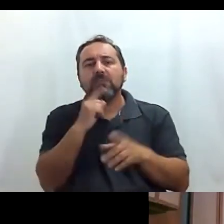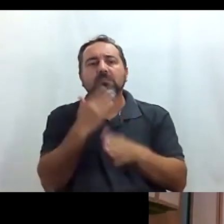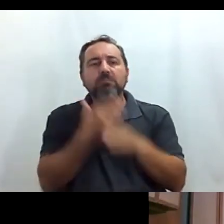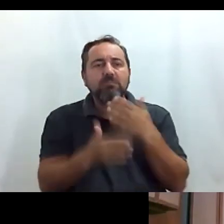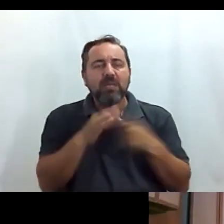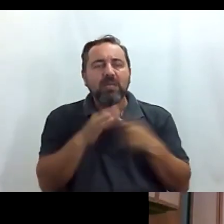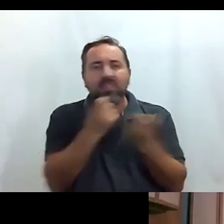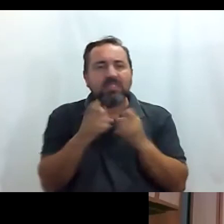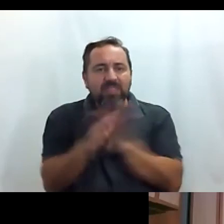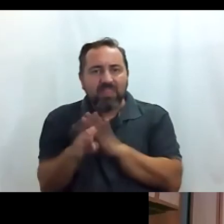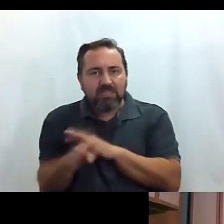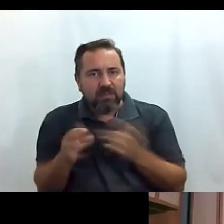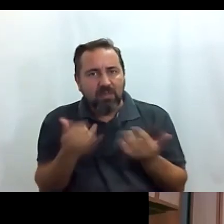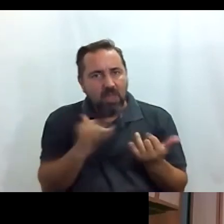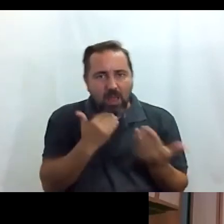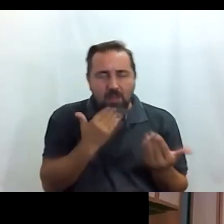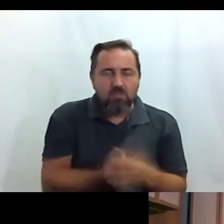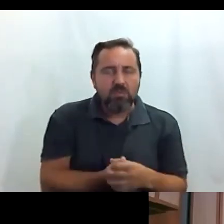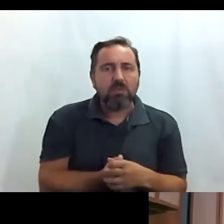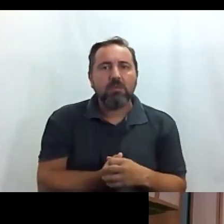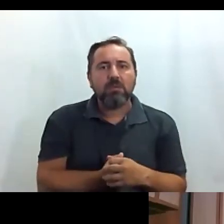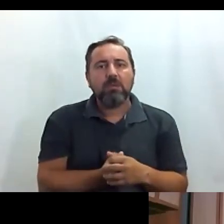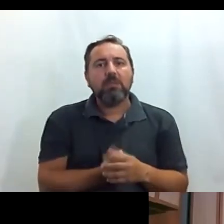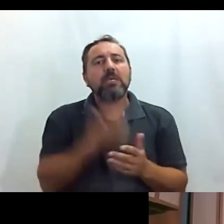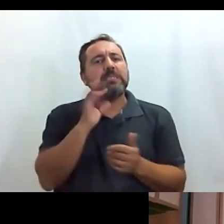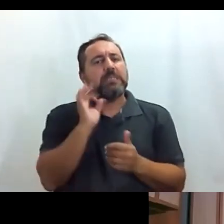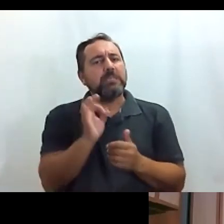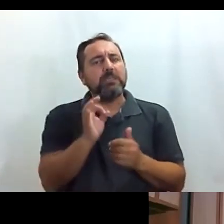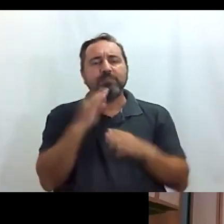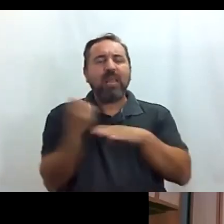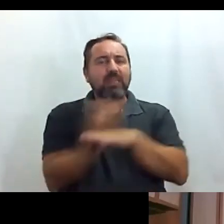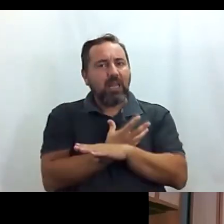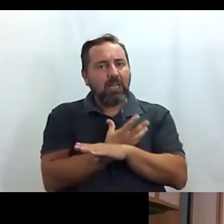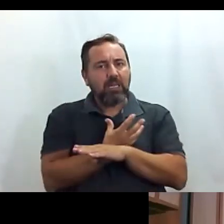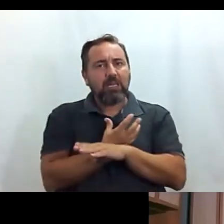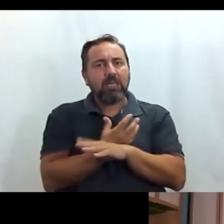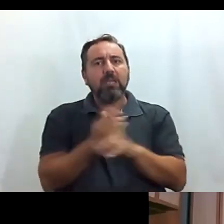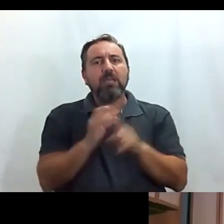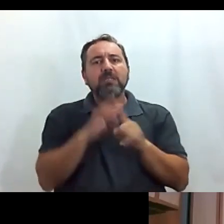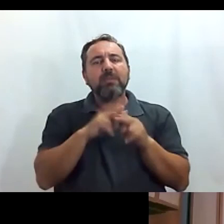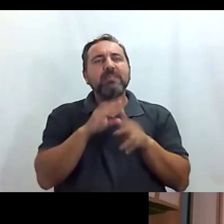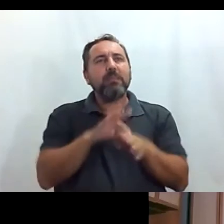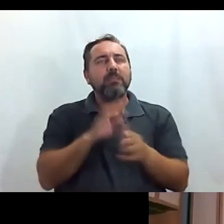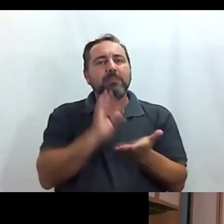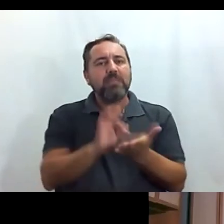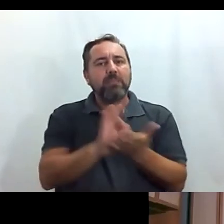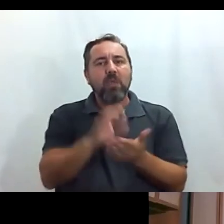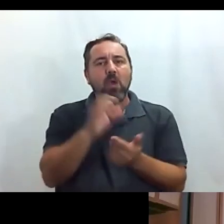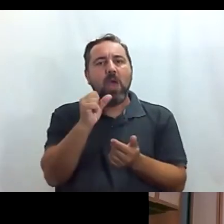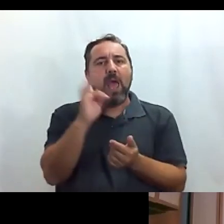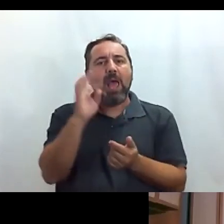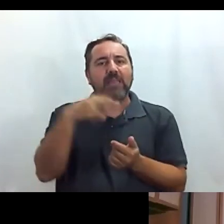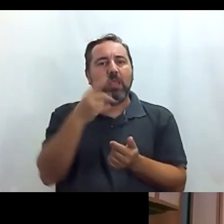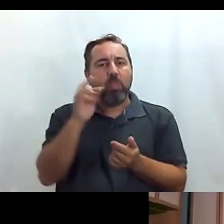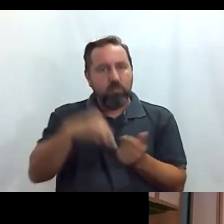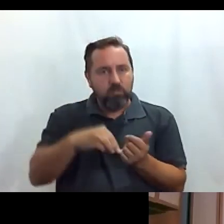con necesidades de accesibilidad? sí en el tren también está el servicio Atendo que lo